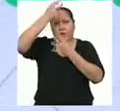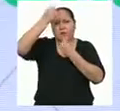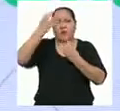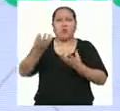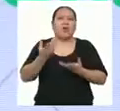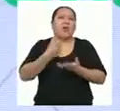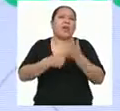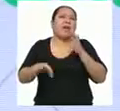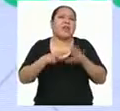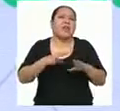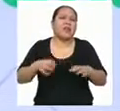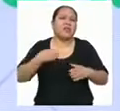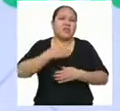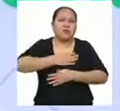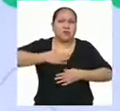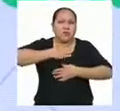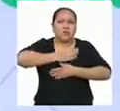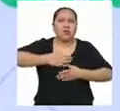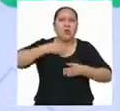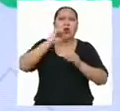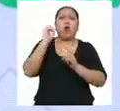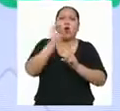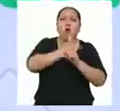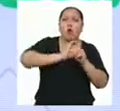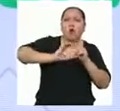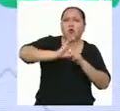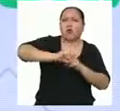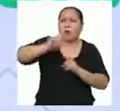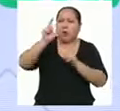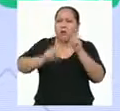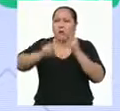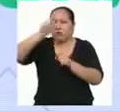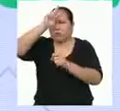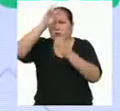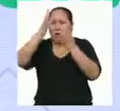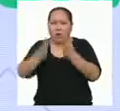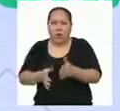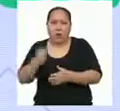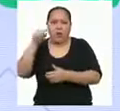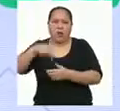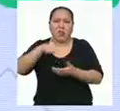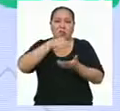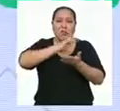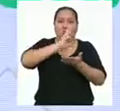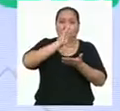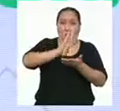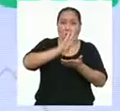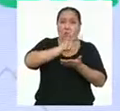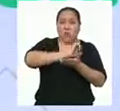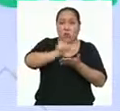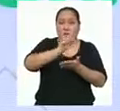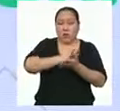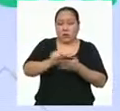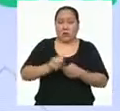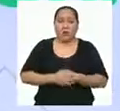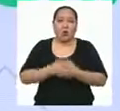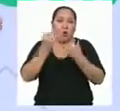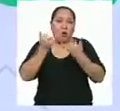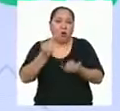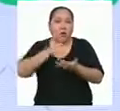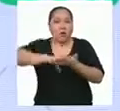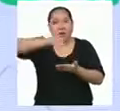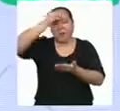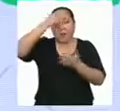hábitos recreativos y culturales de peruanas y peruanos durante estos últimos meses. Hoy, en